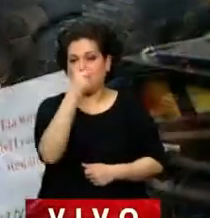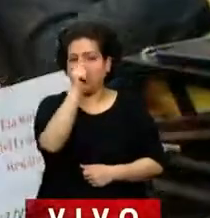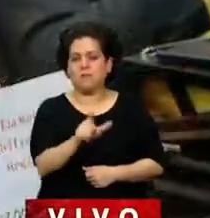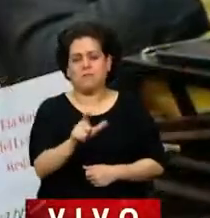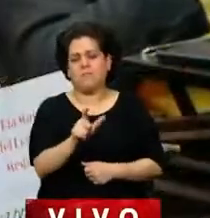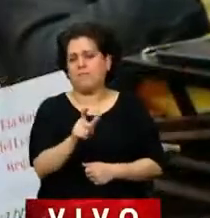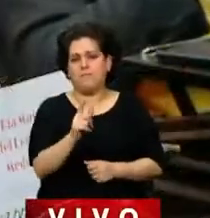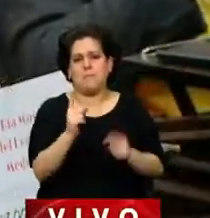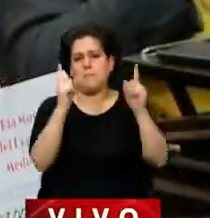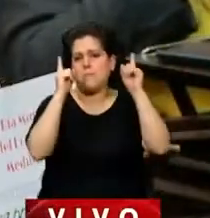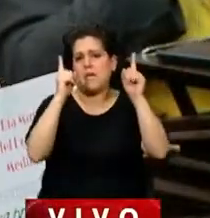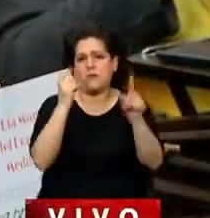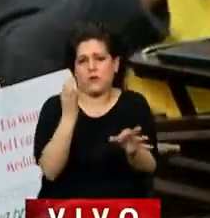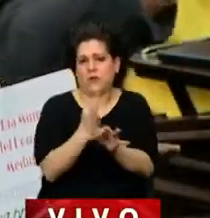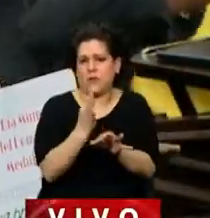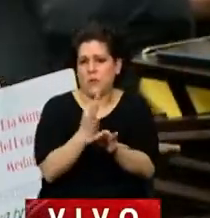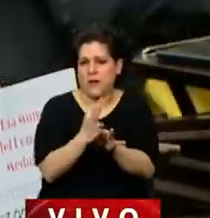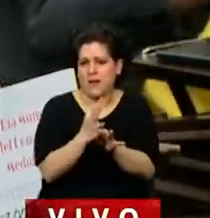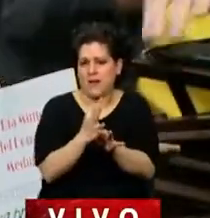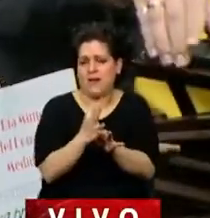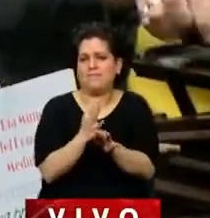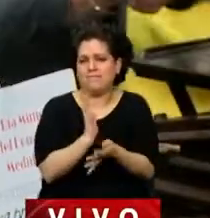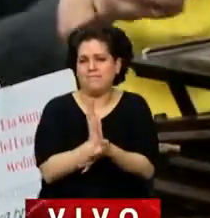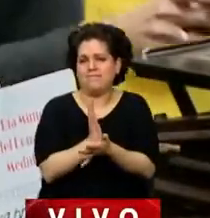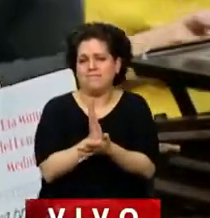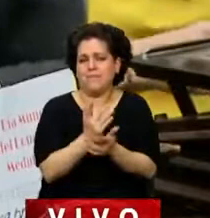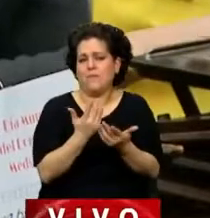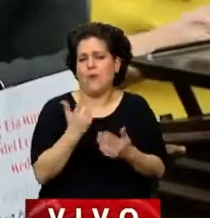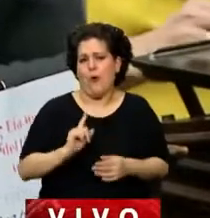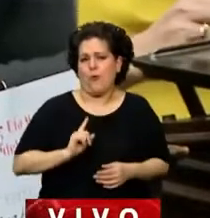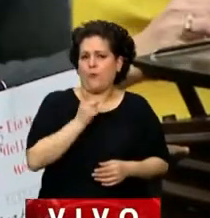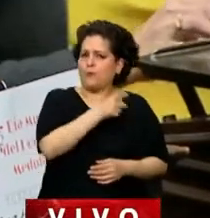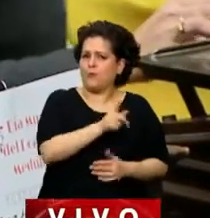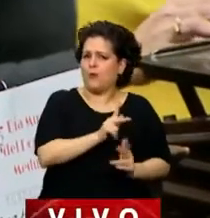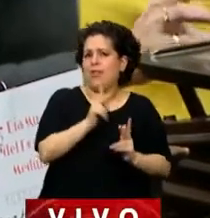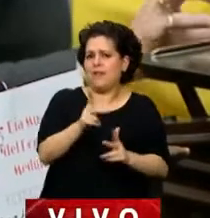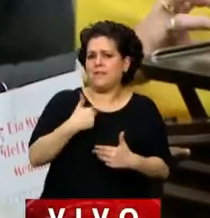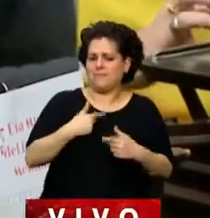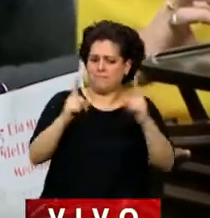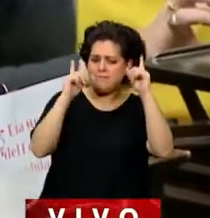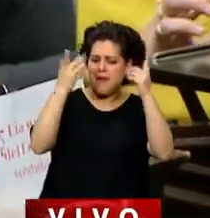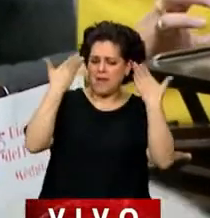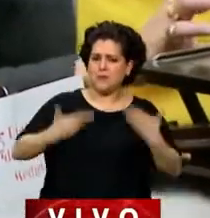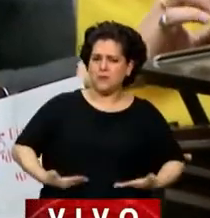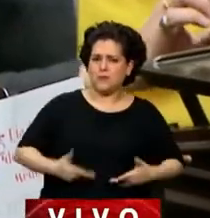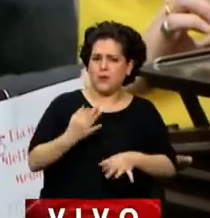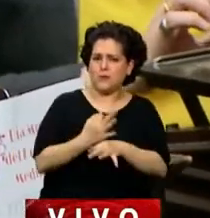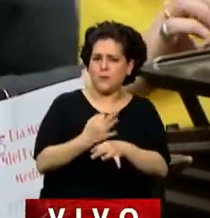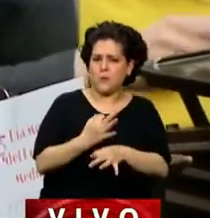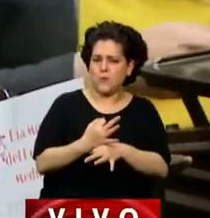maestro de escuela, como orgullosamente se denominaba el gran maestro de